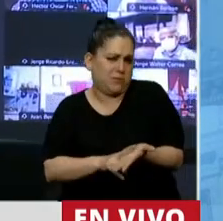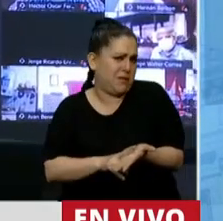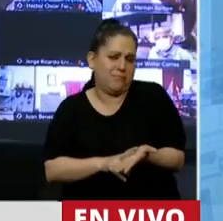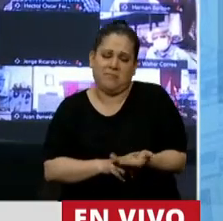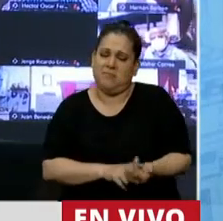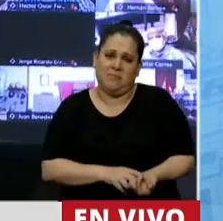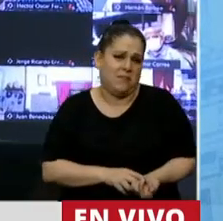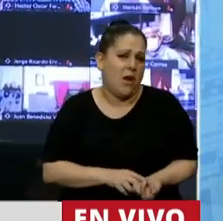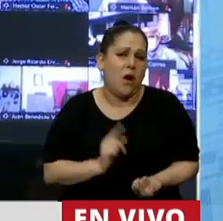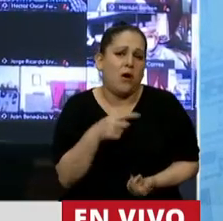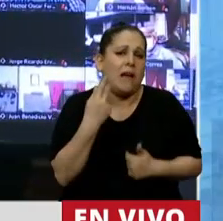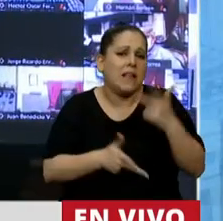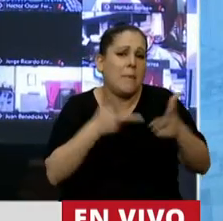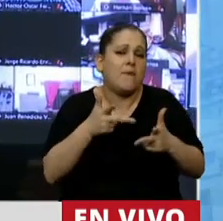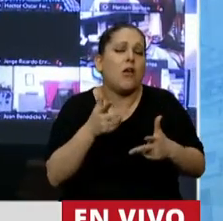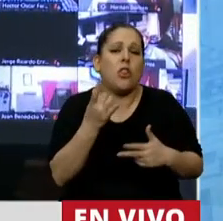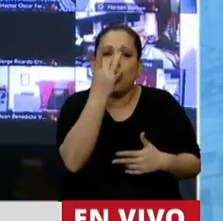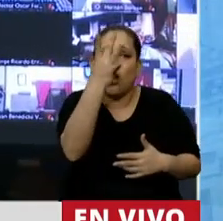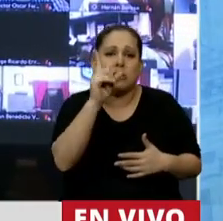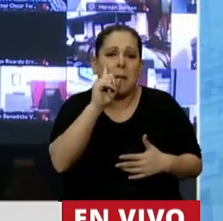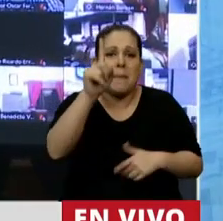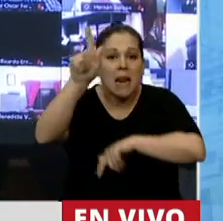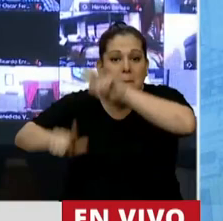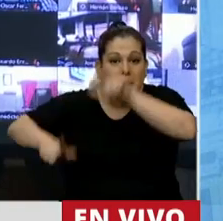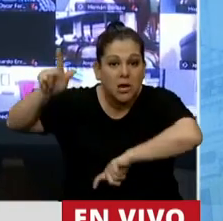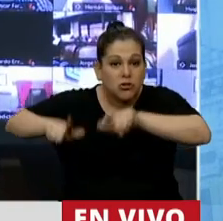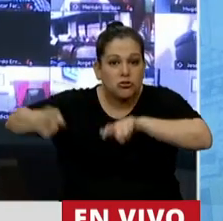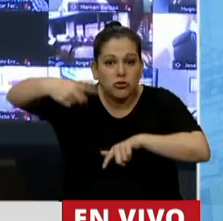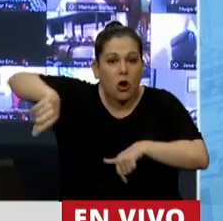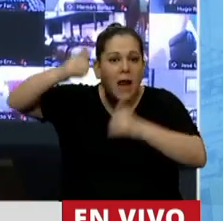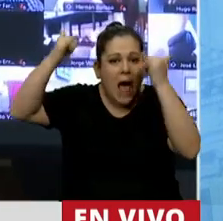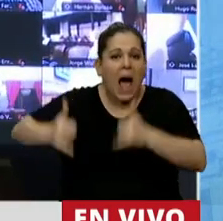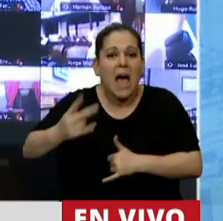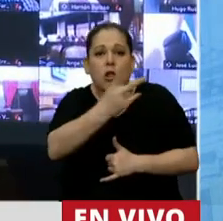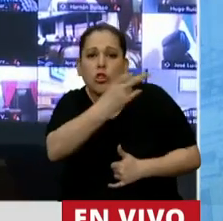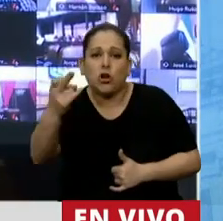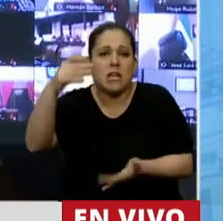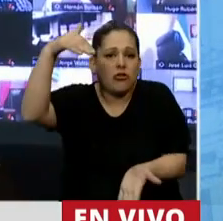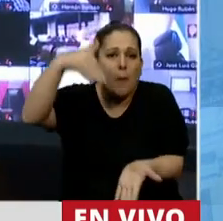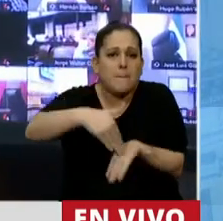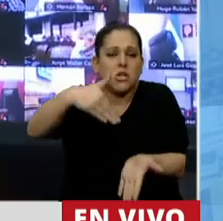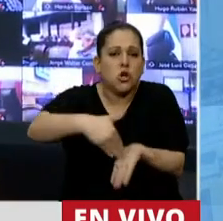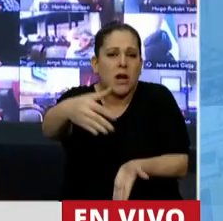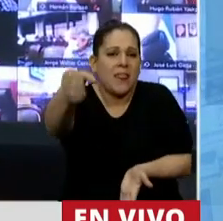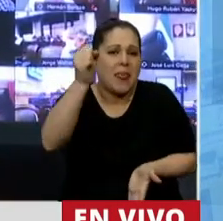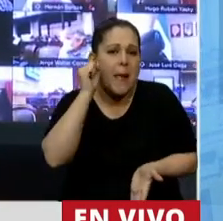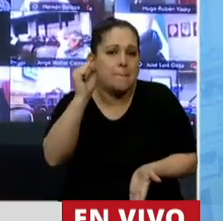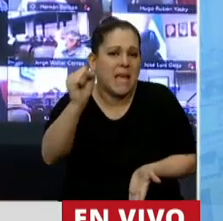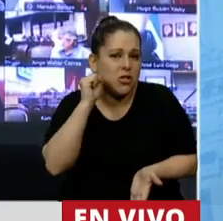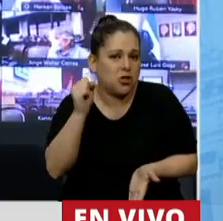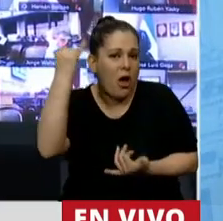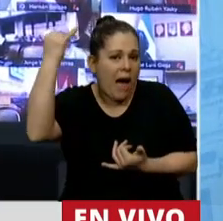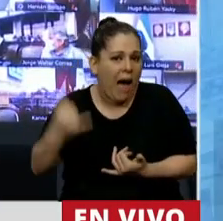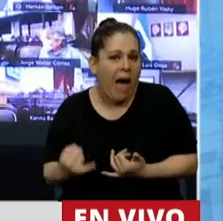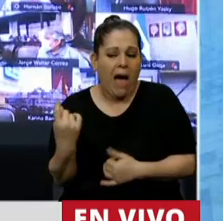Estamos hablando de 12.000 personas que tienen 200 millones de pesos, a los